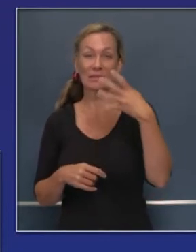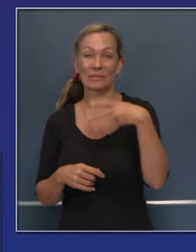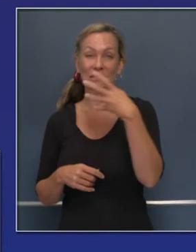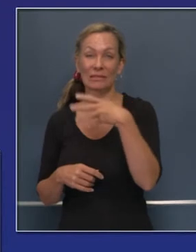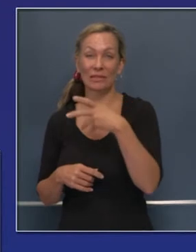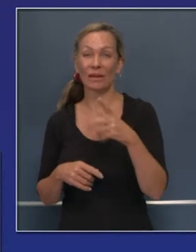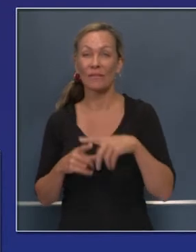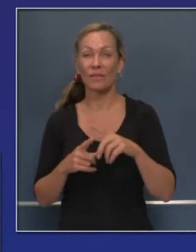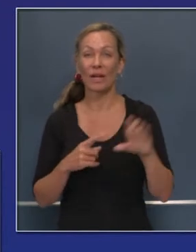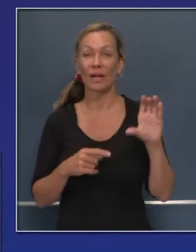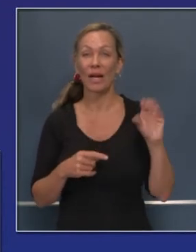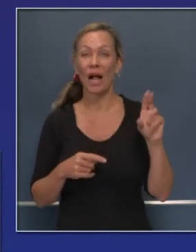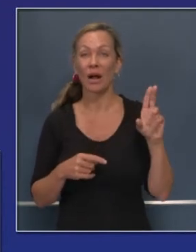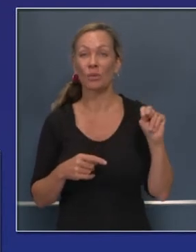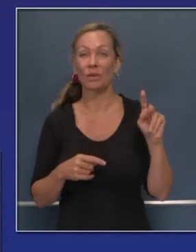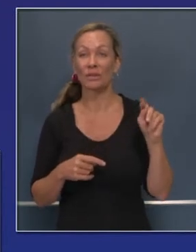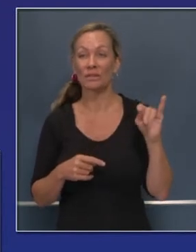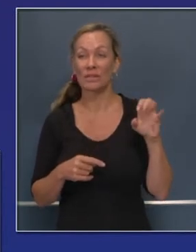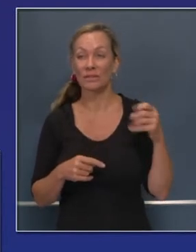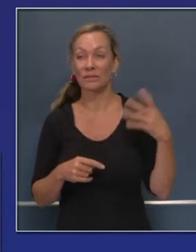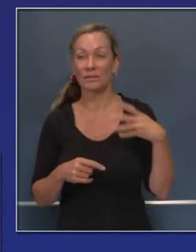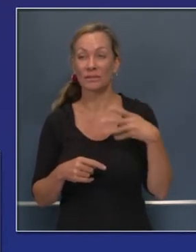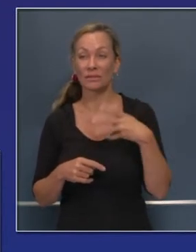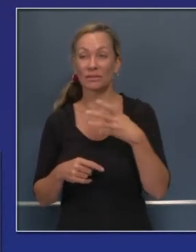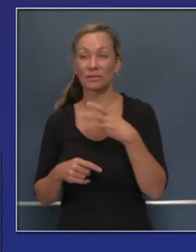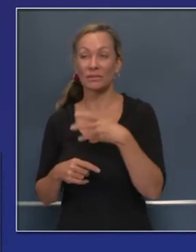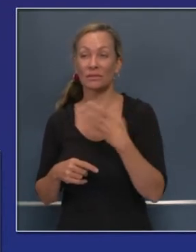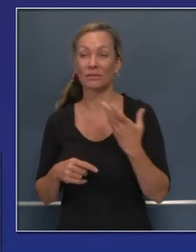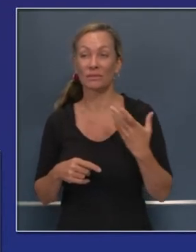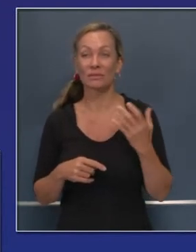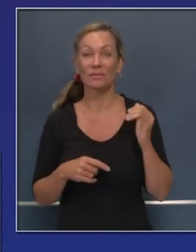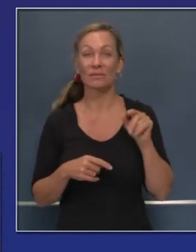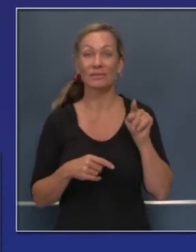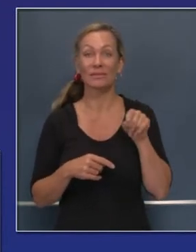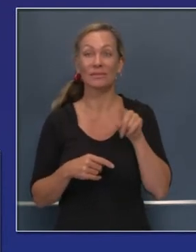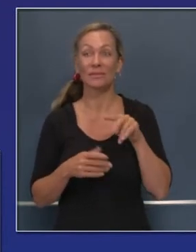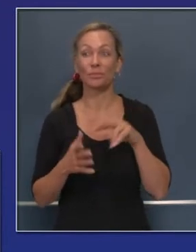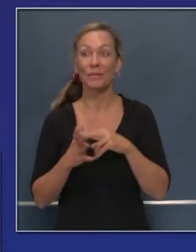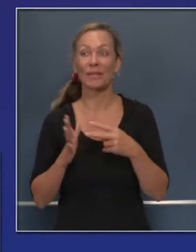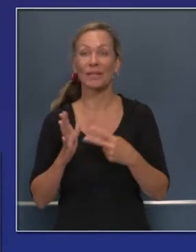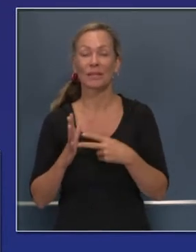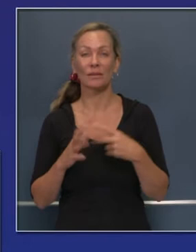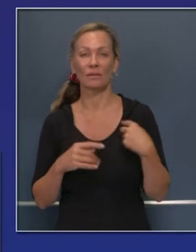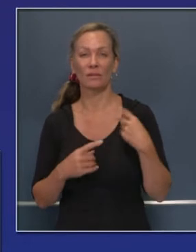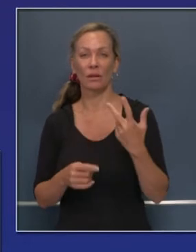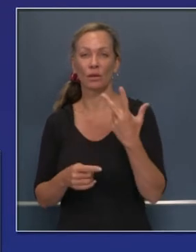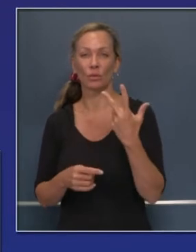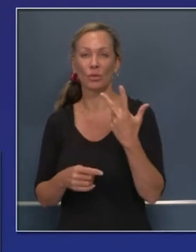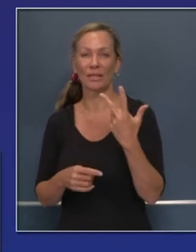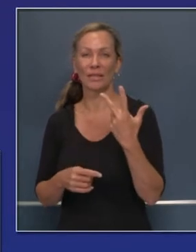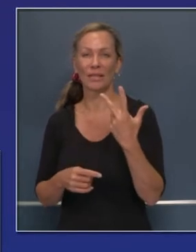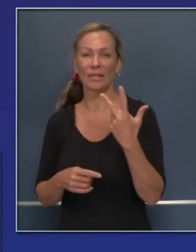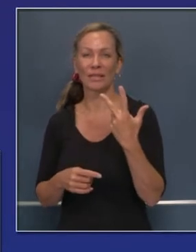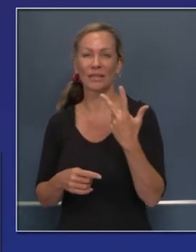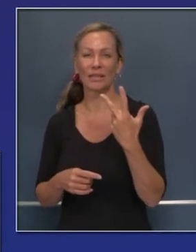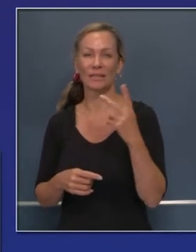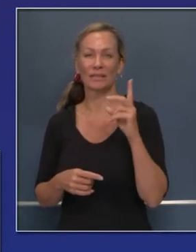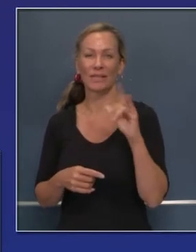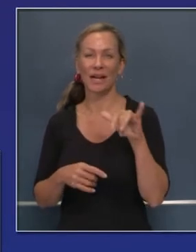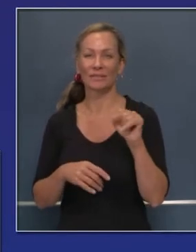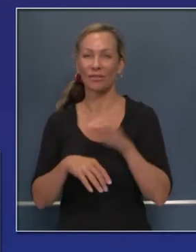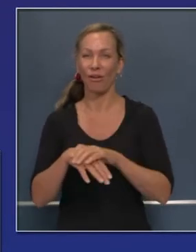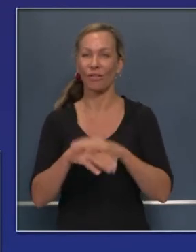Esta transparencia es familiar. Este es el caso de condados bajo monitoreo. Lo que no es familiar es que